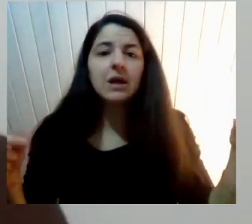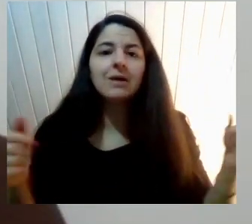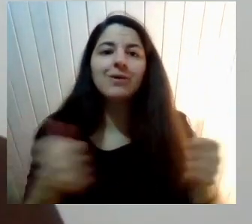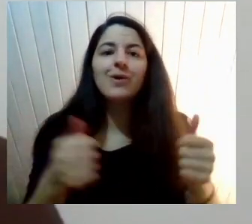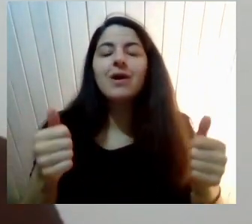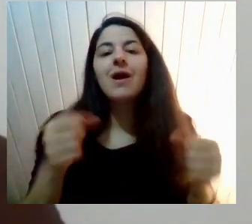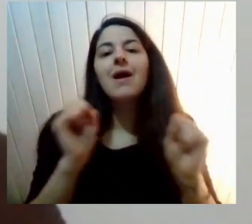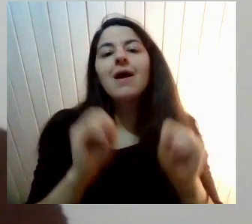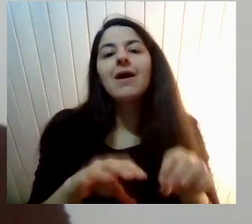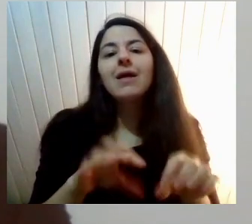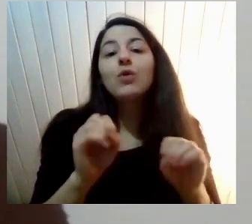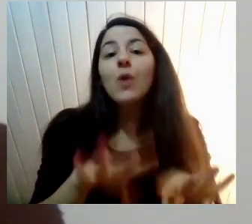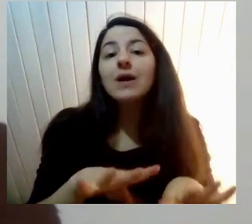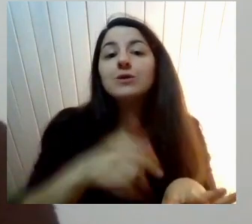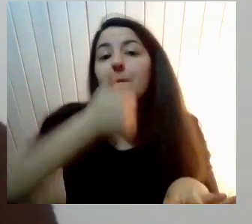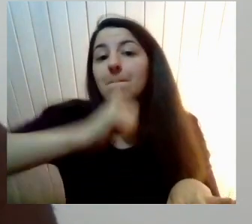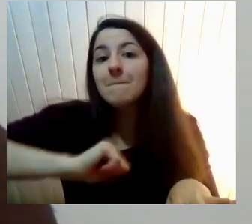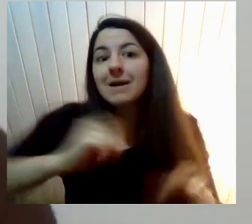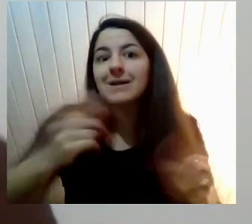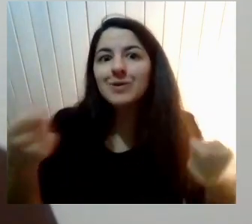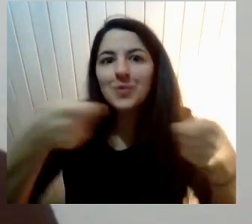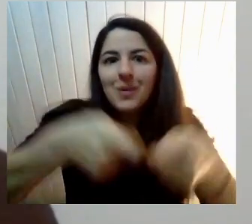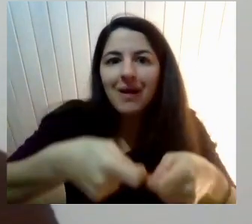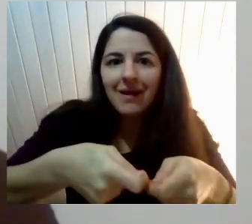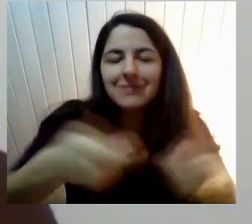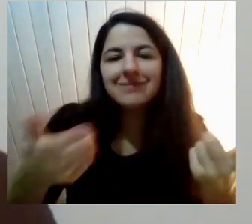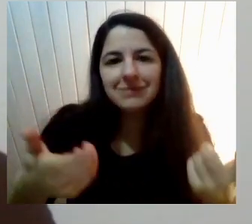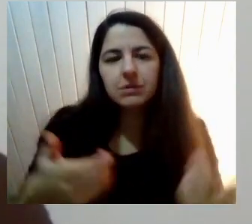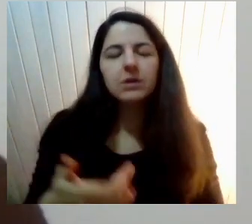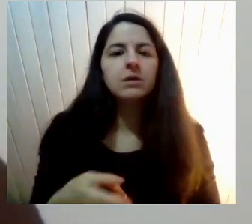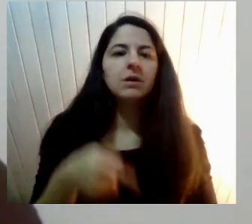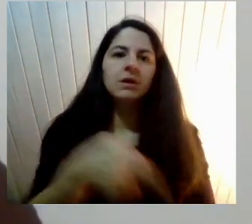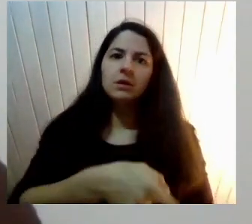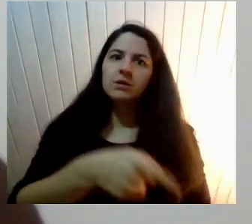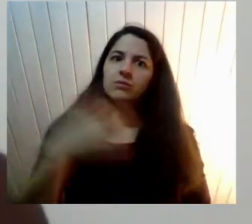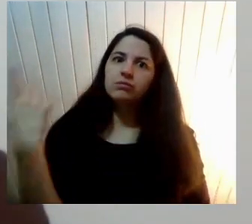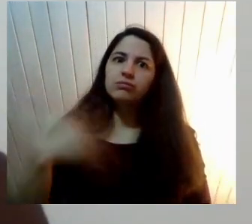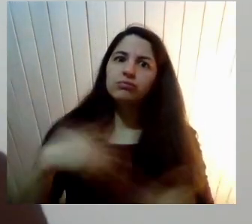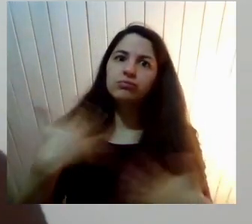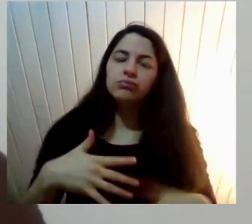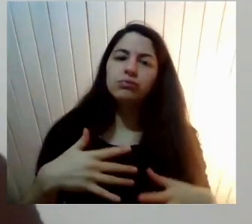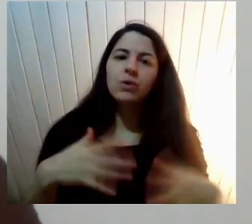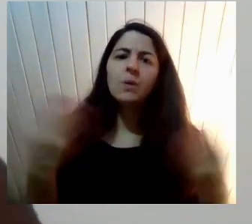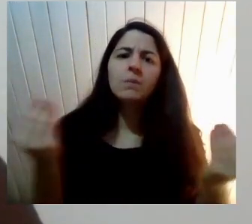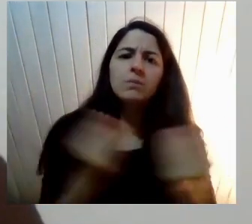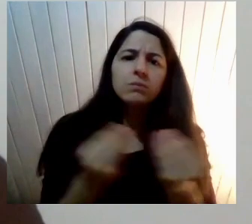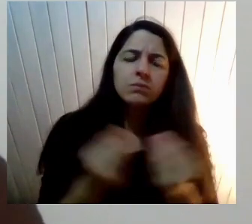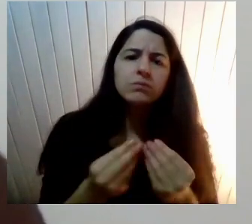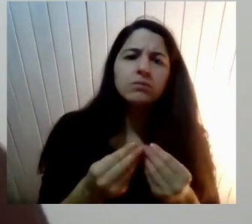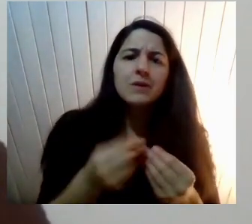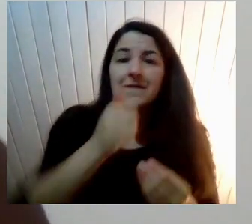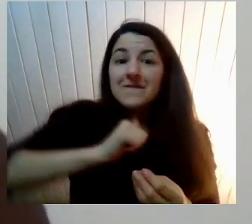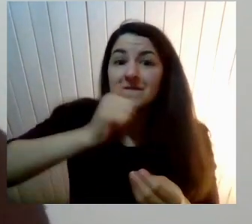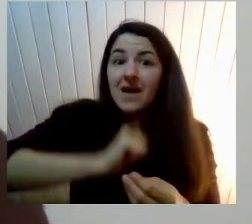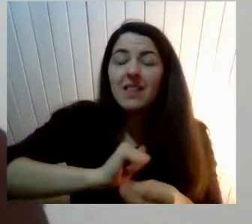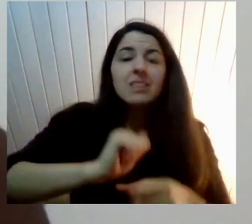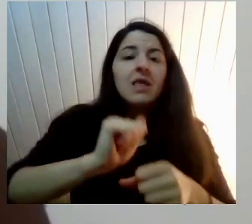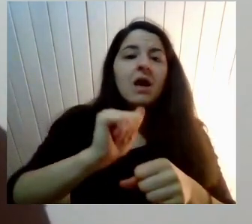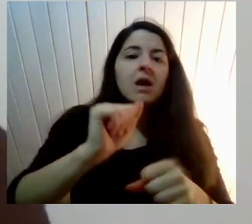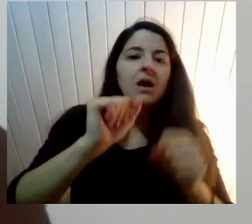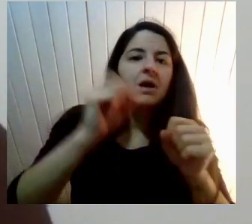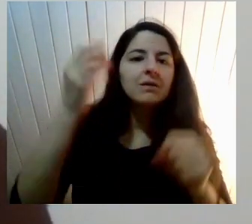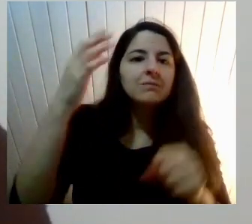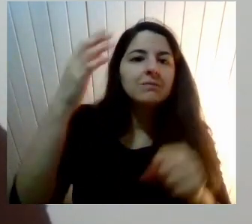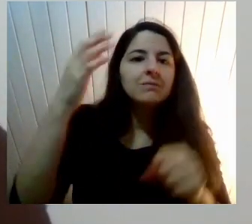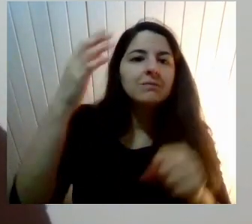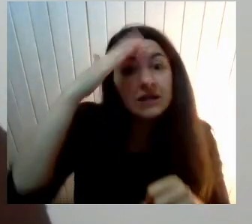Que determinó No solo Niveles de conservadurismo Sino también Inexperiencia Y poca expertise En educación O sea Si tenías Cuarto medio Podías